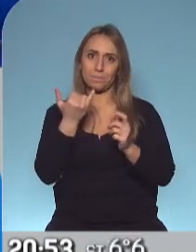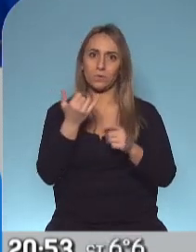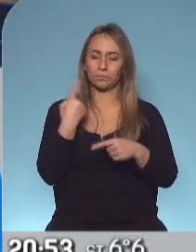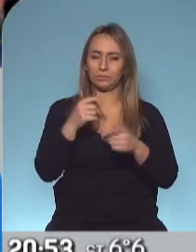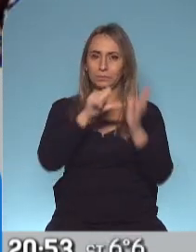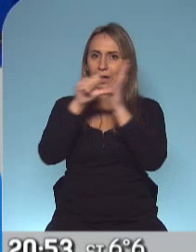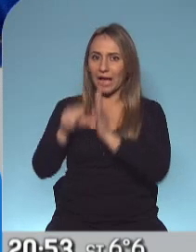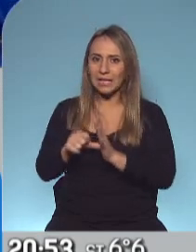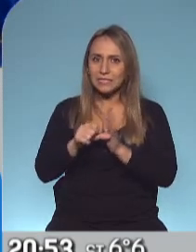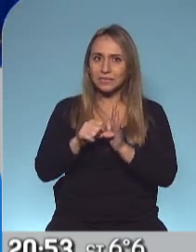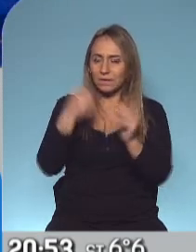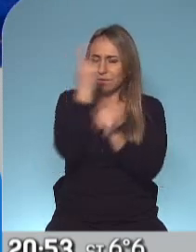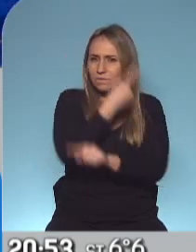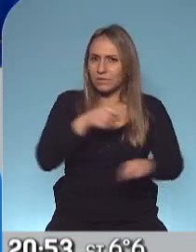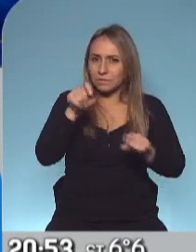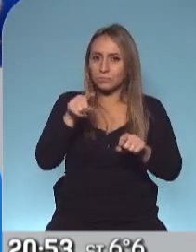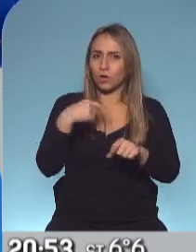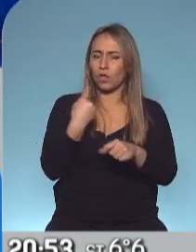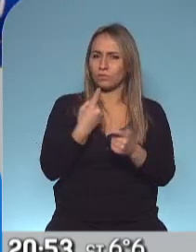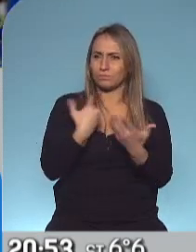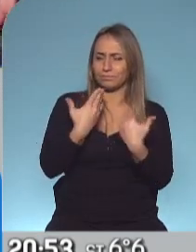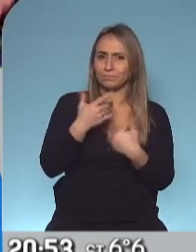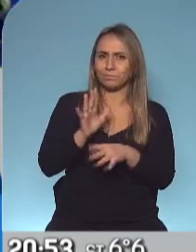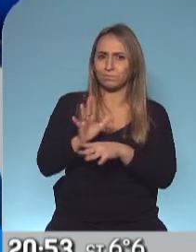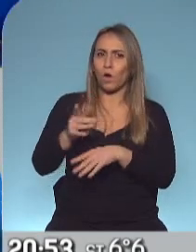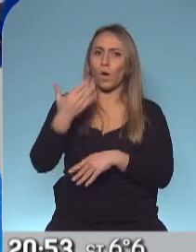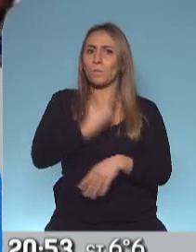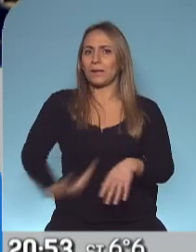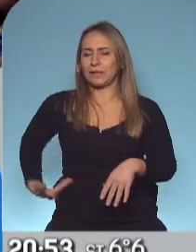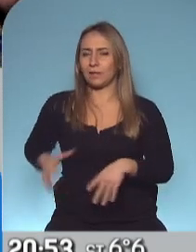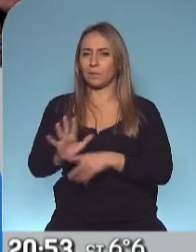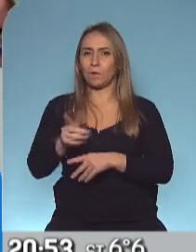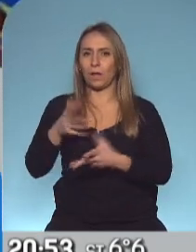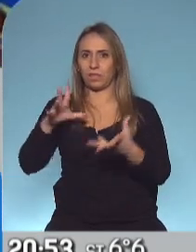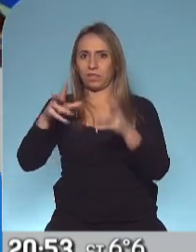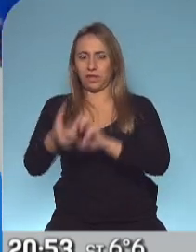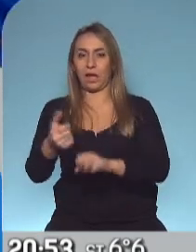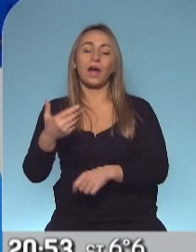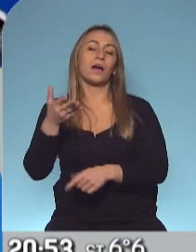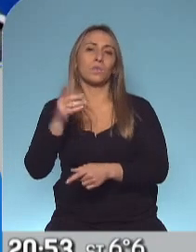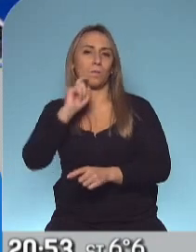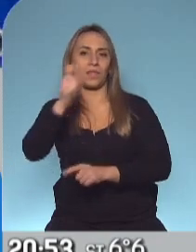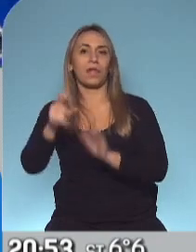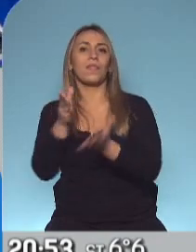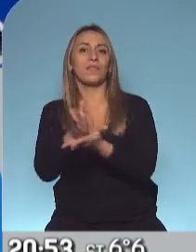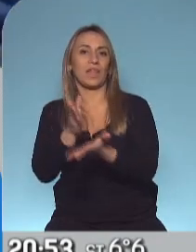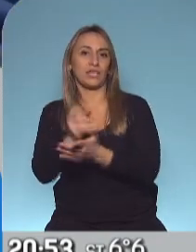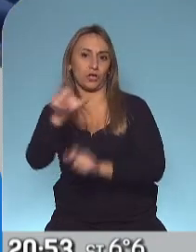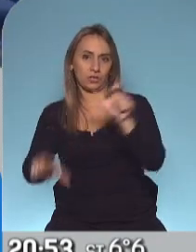fuerte que hace que en distintos países estemos hablando de crimen de lesa humanidad de una denuncia de crimen de lesa humanidad contra el presidente de Brasil Perfecto, Yeren,